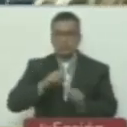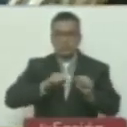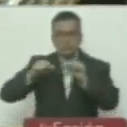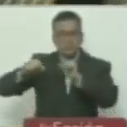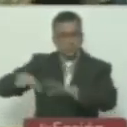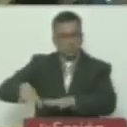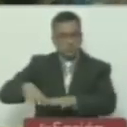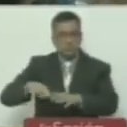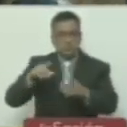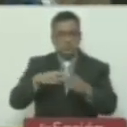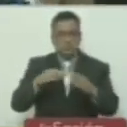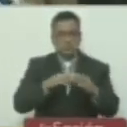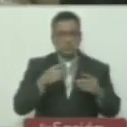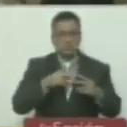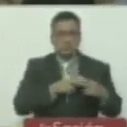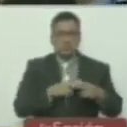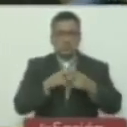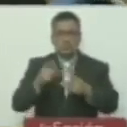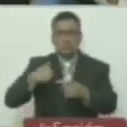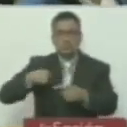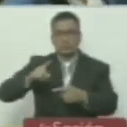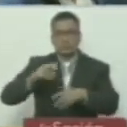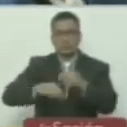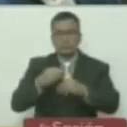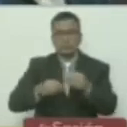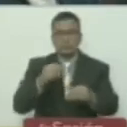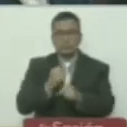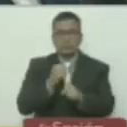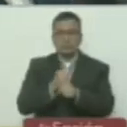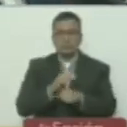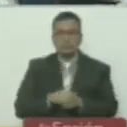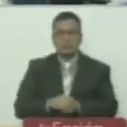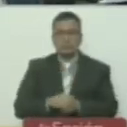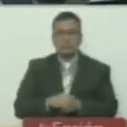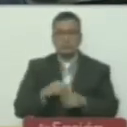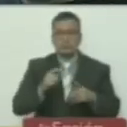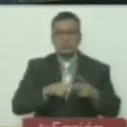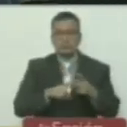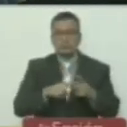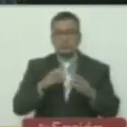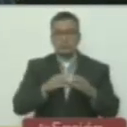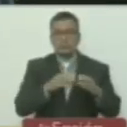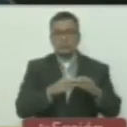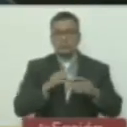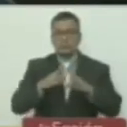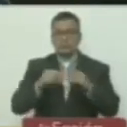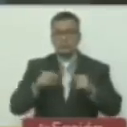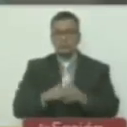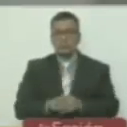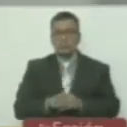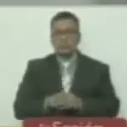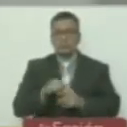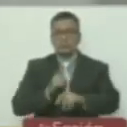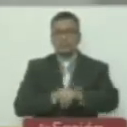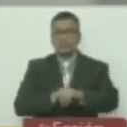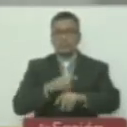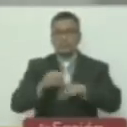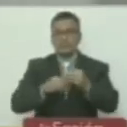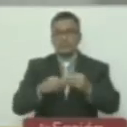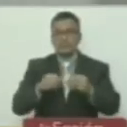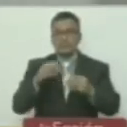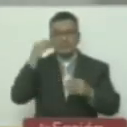renuncia a la inmunidad y privilegios que conllevan al ejercicio del mismo. Es todo el punto, ciudadano presidente. En consideración,